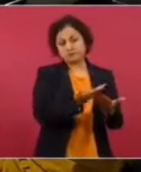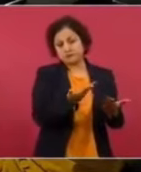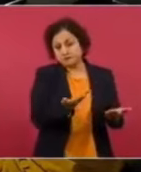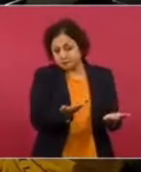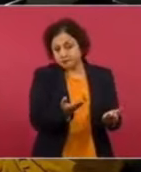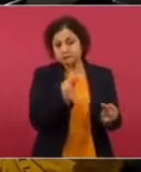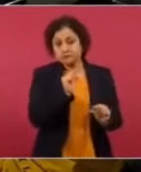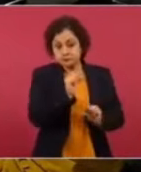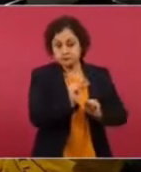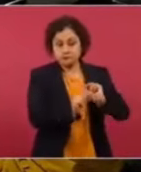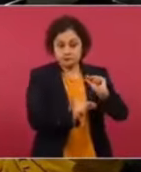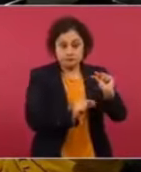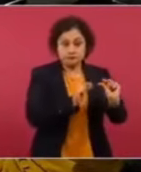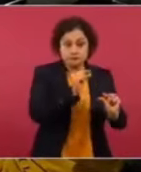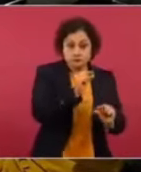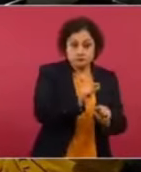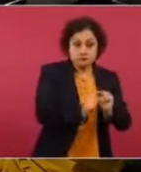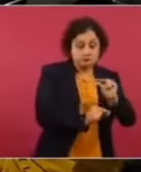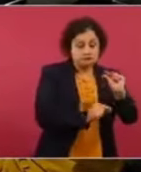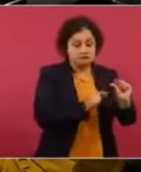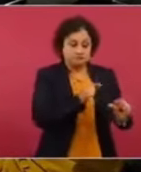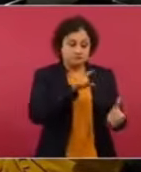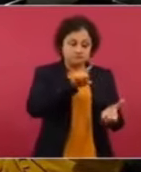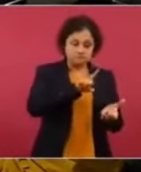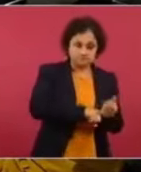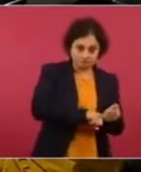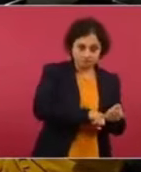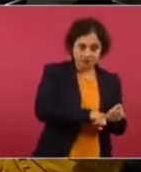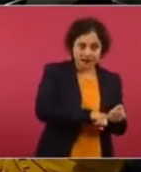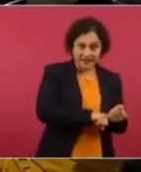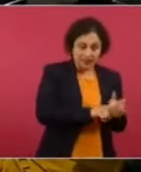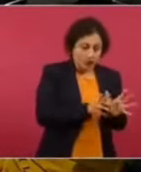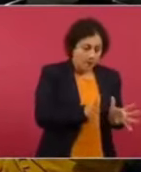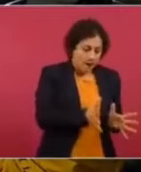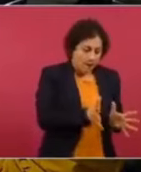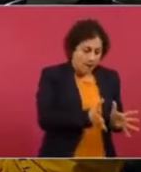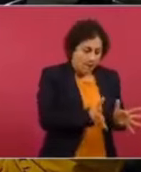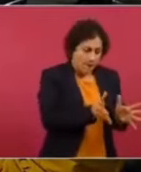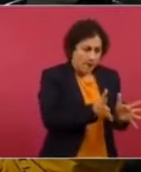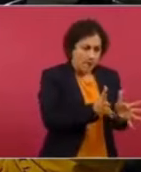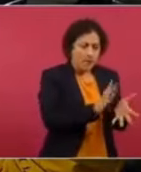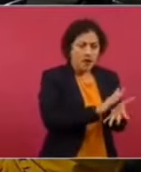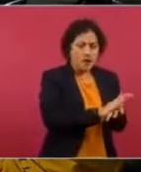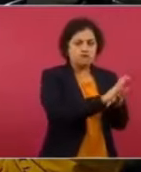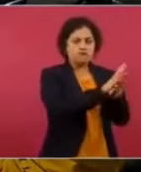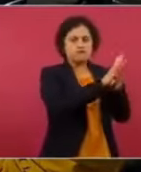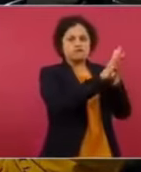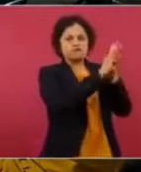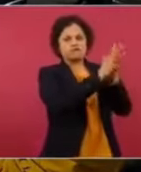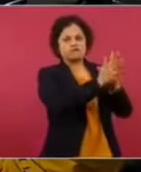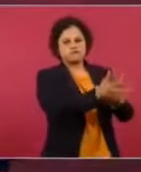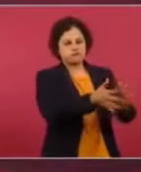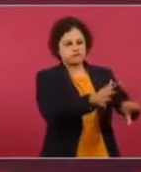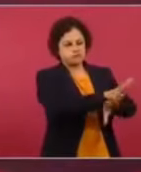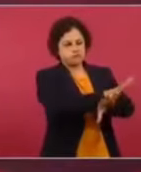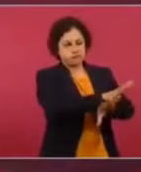impulsar de arriba hacia abajo, aunque no es fácil,